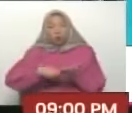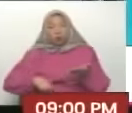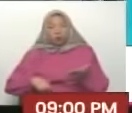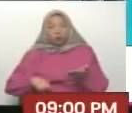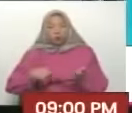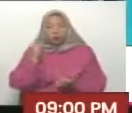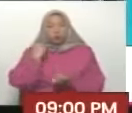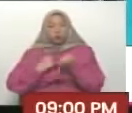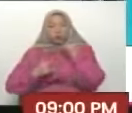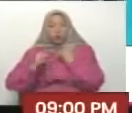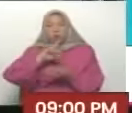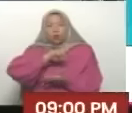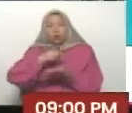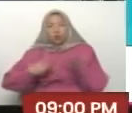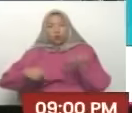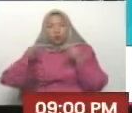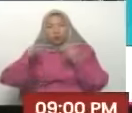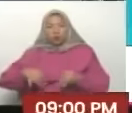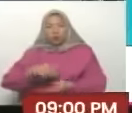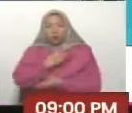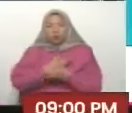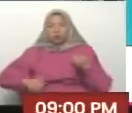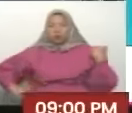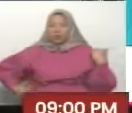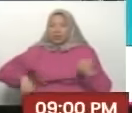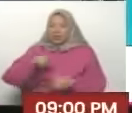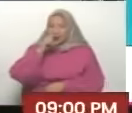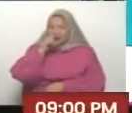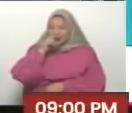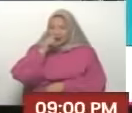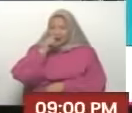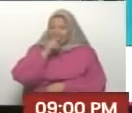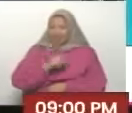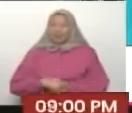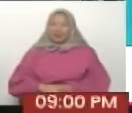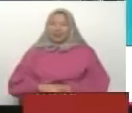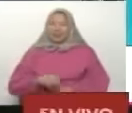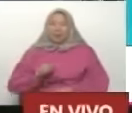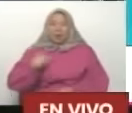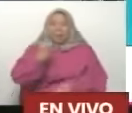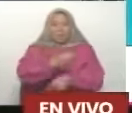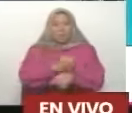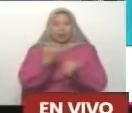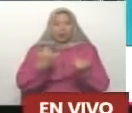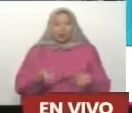como traductor oficial del presidente de la República, y Samar, apenas te gradúes.